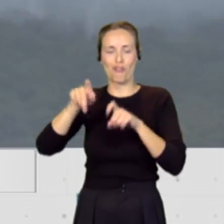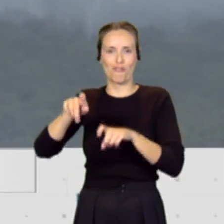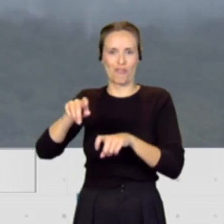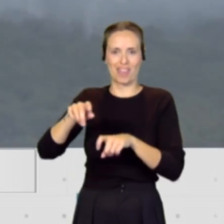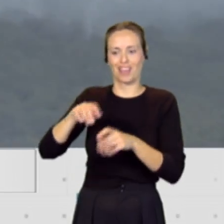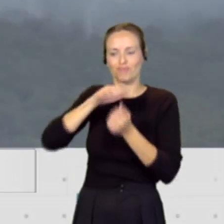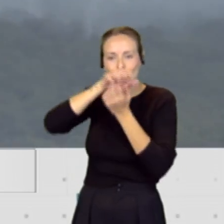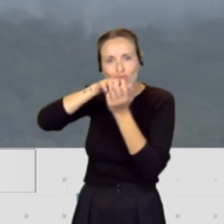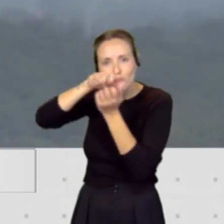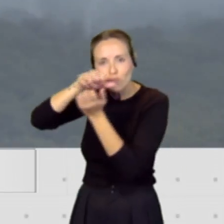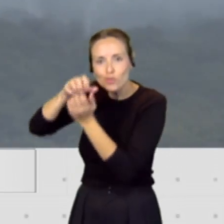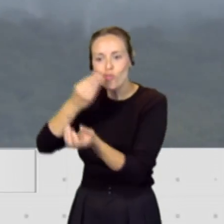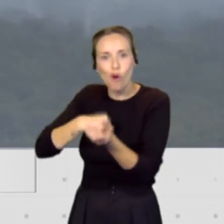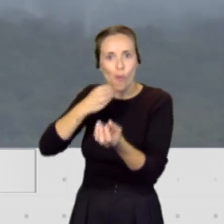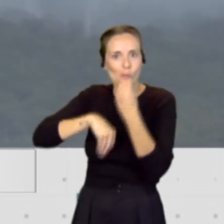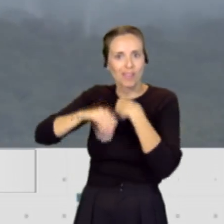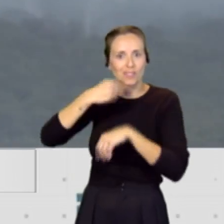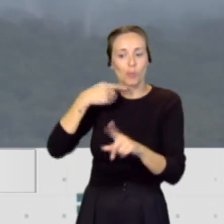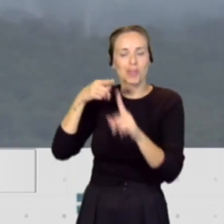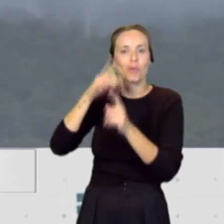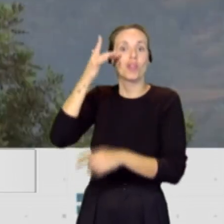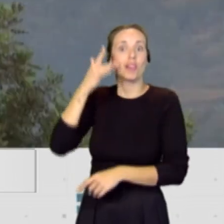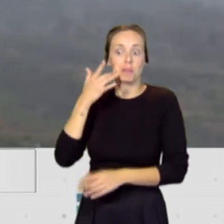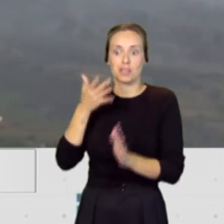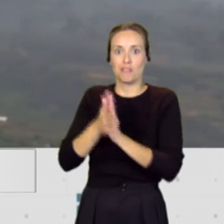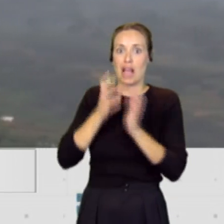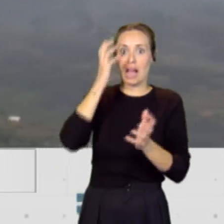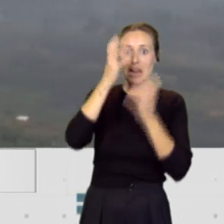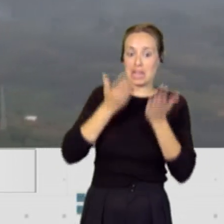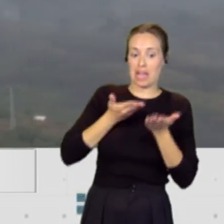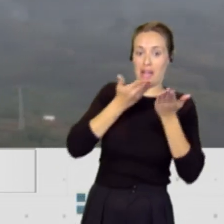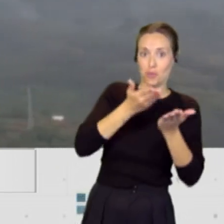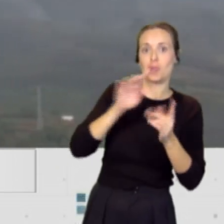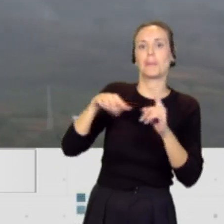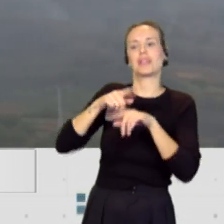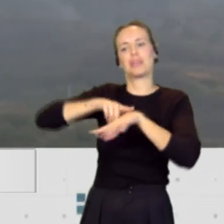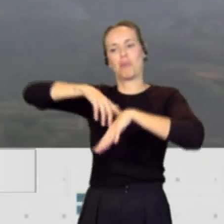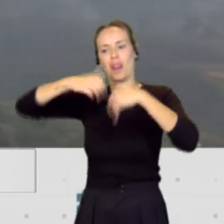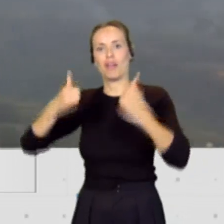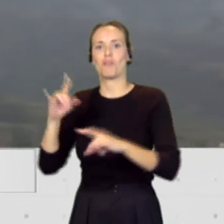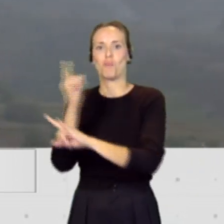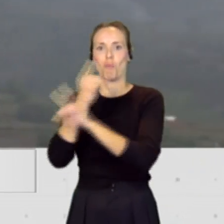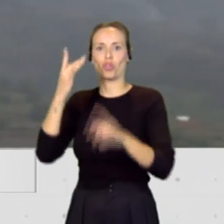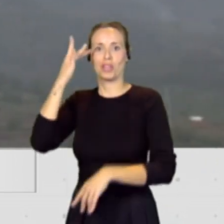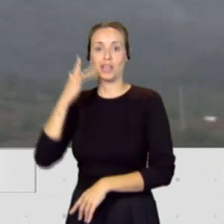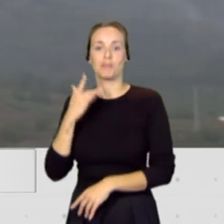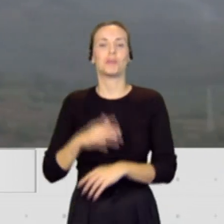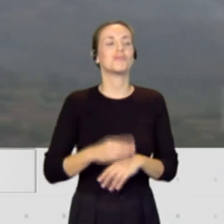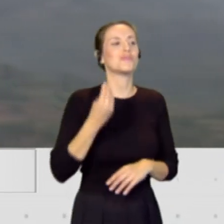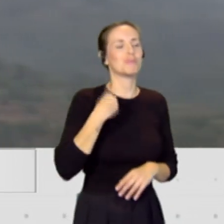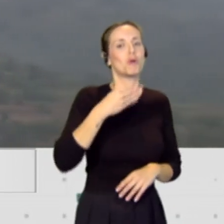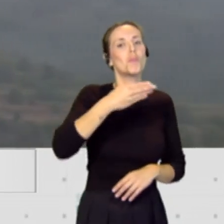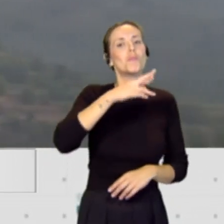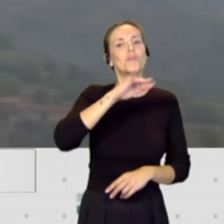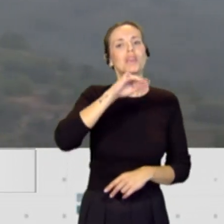privadas y al final ayudas a la ganadería y al mismo tiempo estás limpiando el monte. Es operativo Brifor, como